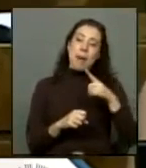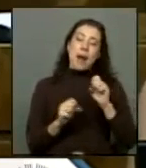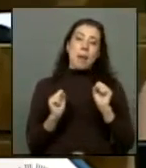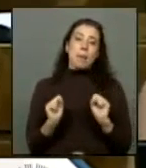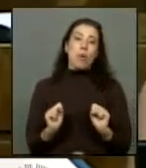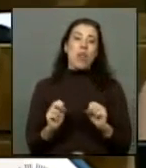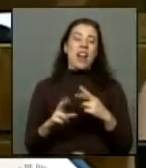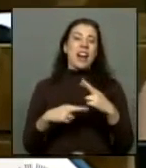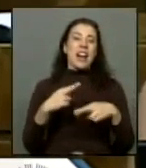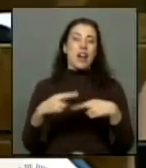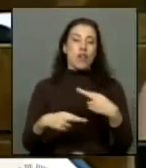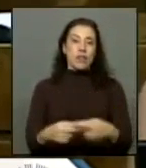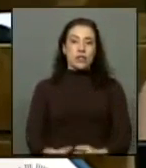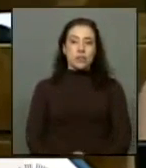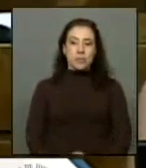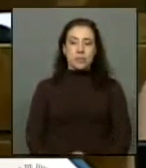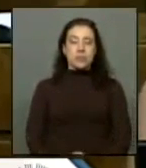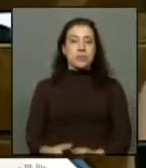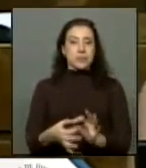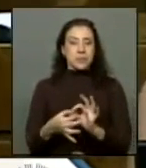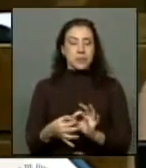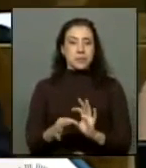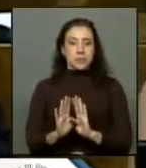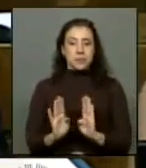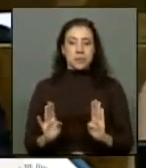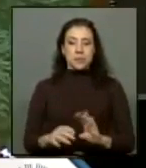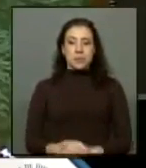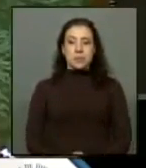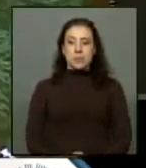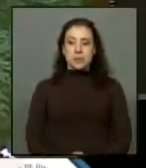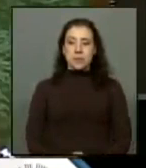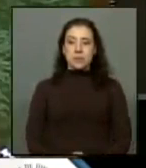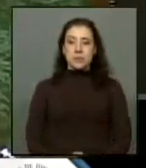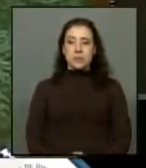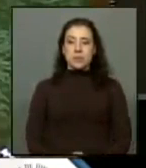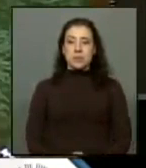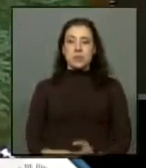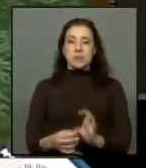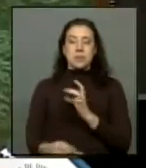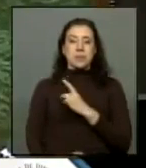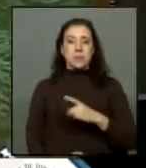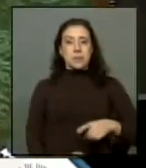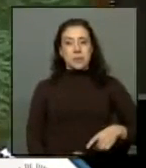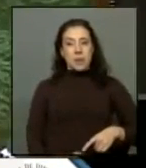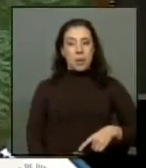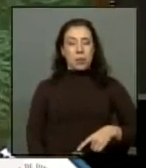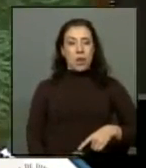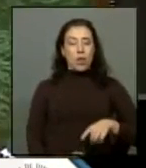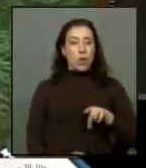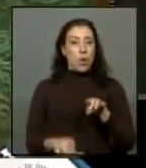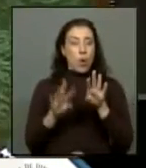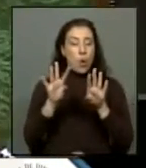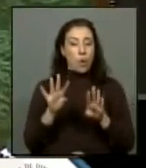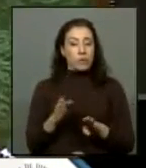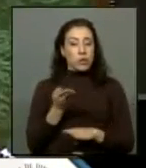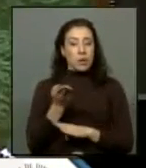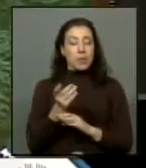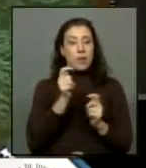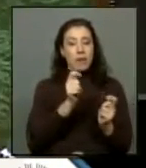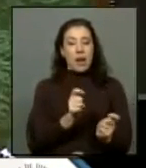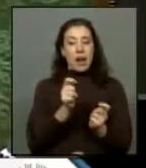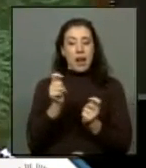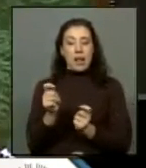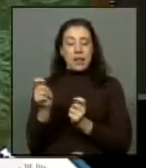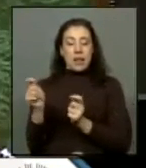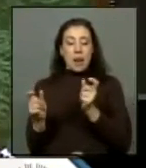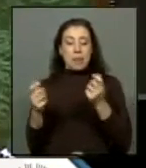parte de la renovación del parque. Muchas gracias, señora Presidenta. He dicho. Gracias, diputado Milero. mandarán los oficios por usted solicitado